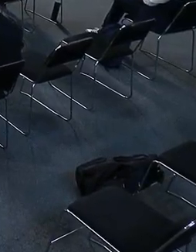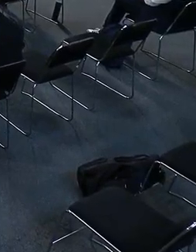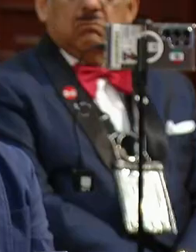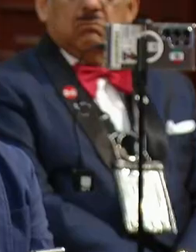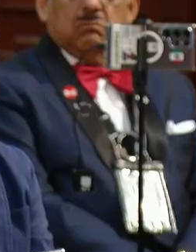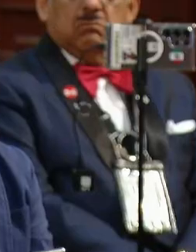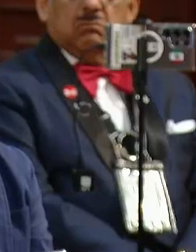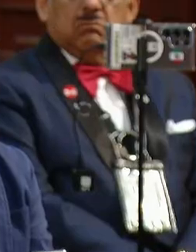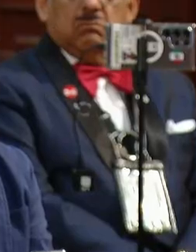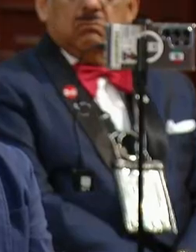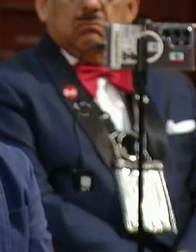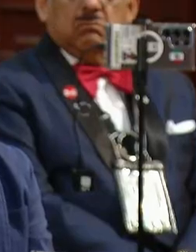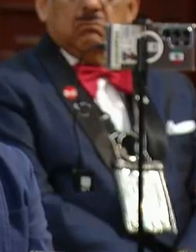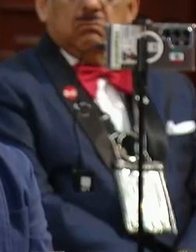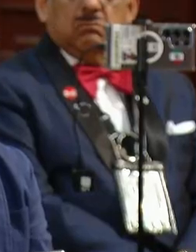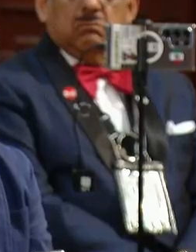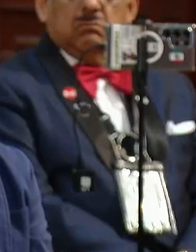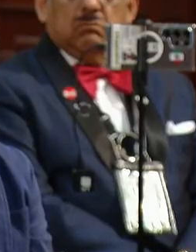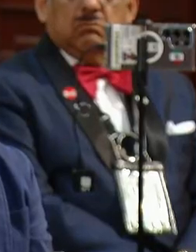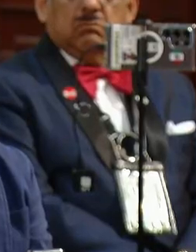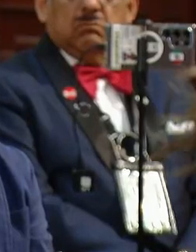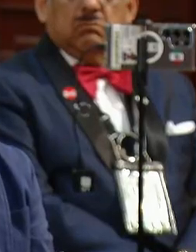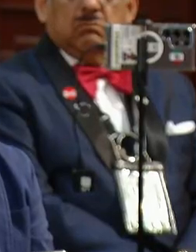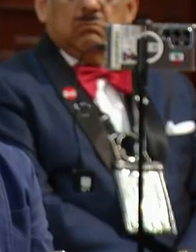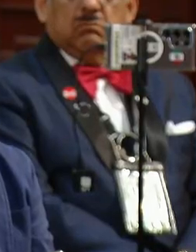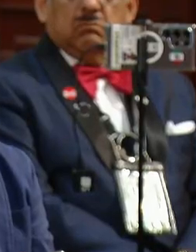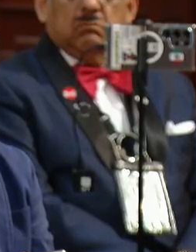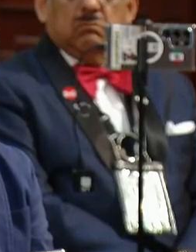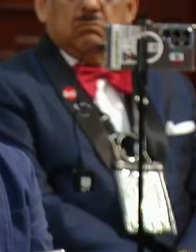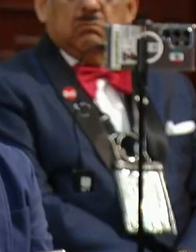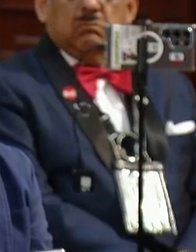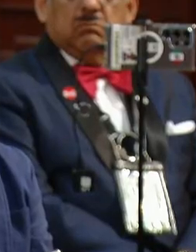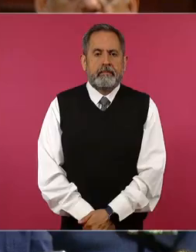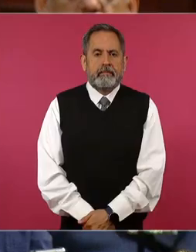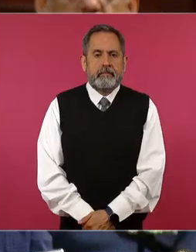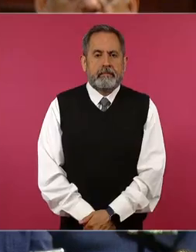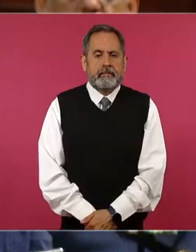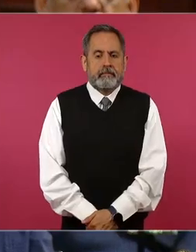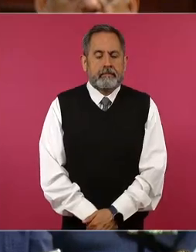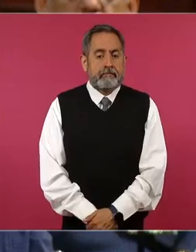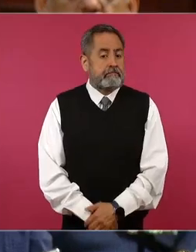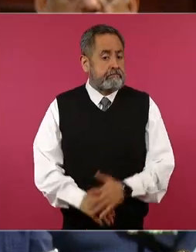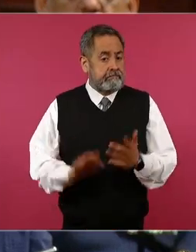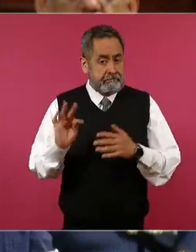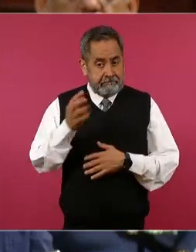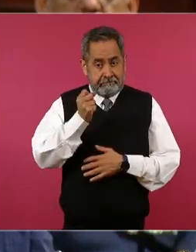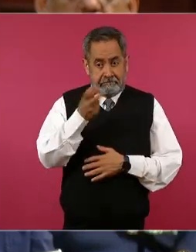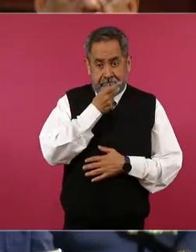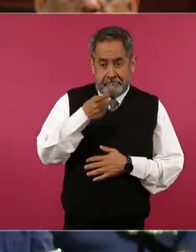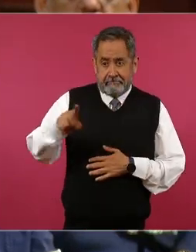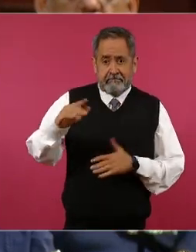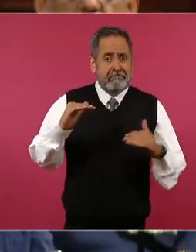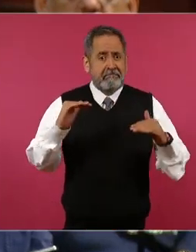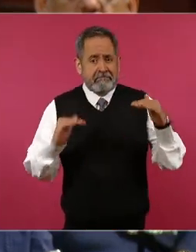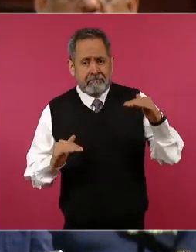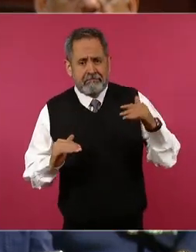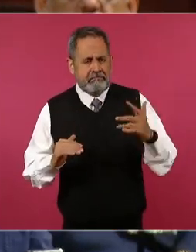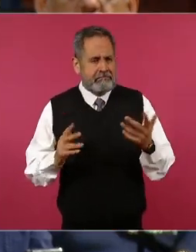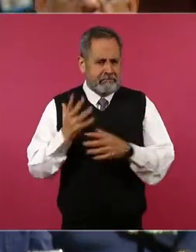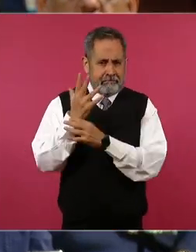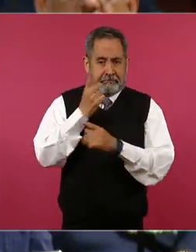porque obviamente pues ellos también dicen que hay una inequidad que hay un asunto de que también se quieren hacer